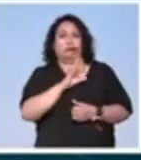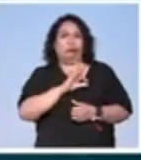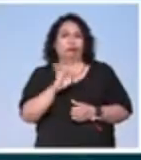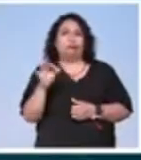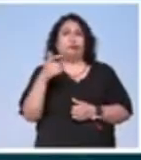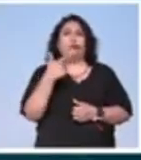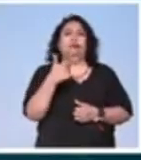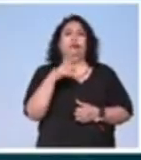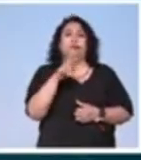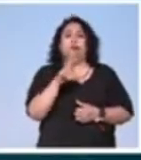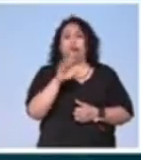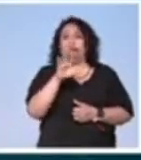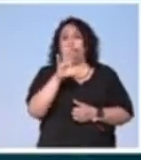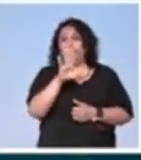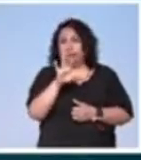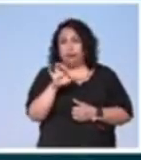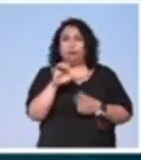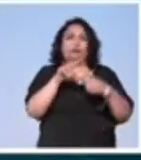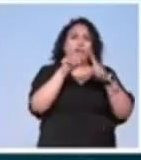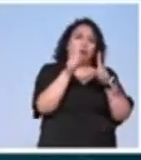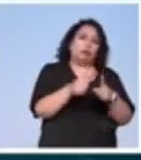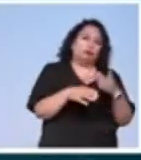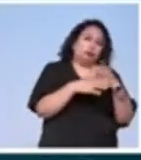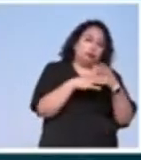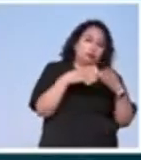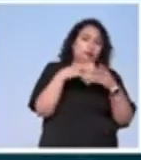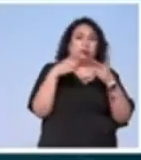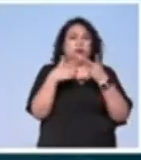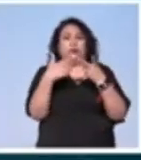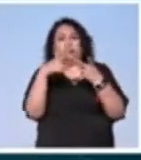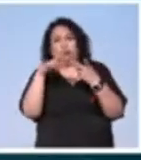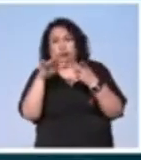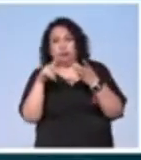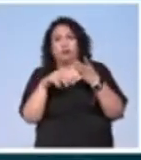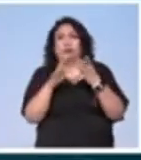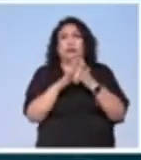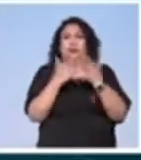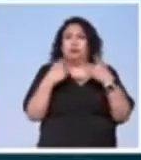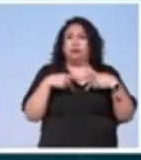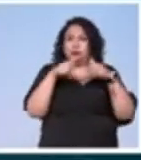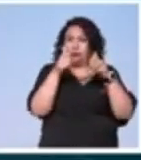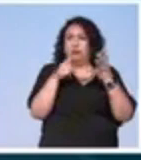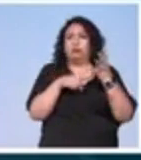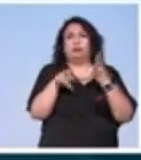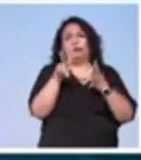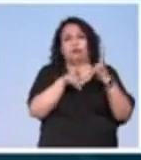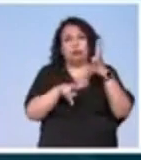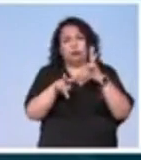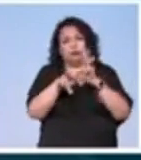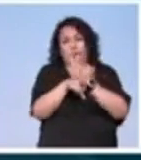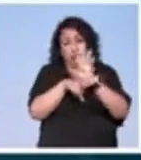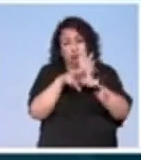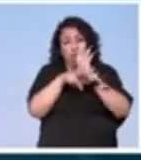Grace, casi en arte objeto, gráfica, libros de artista, videoarte,